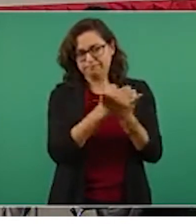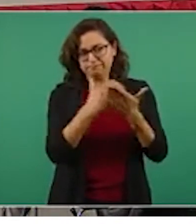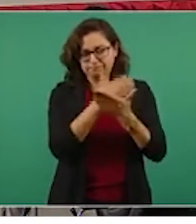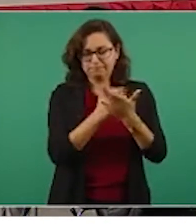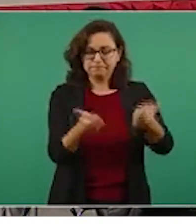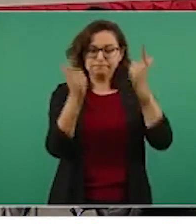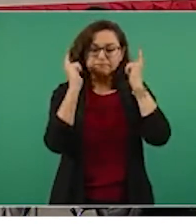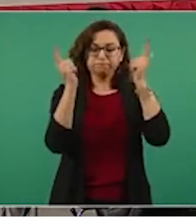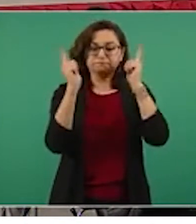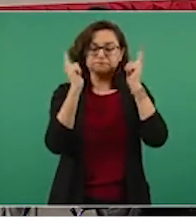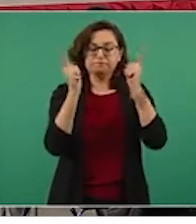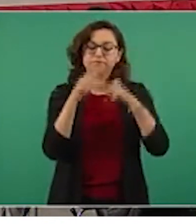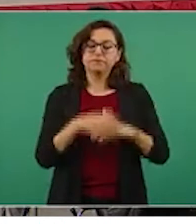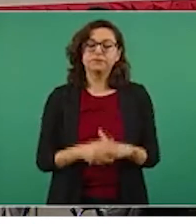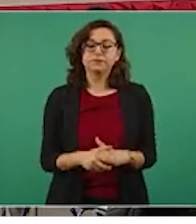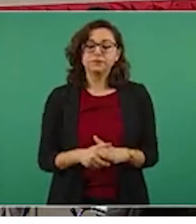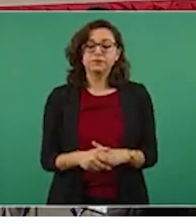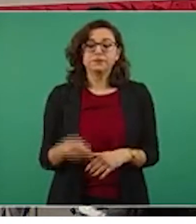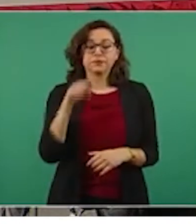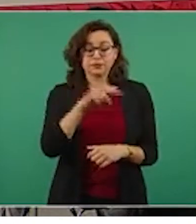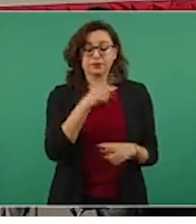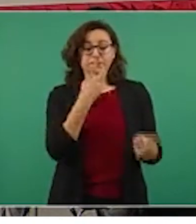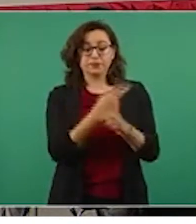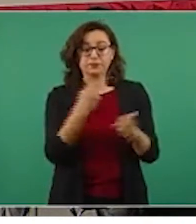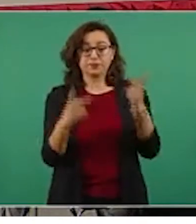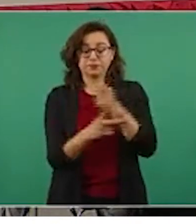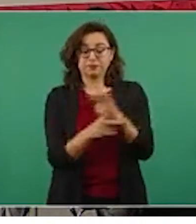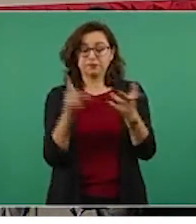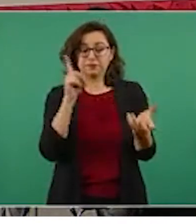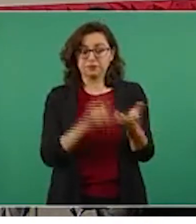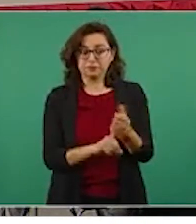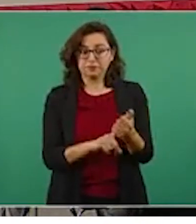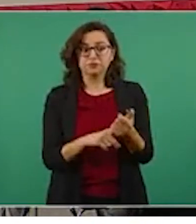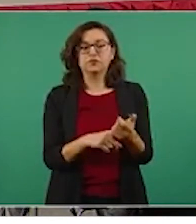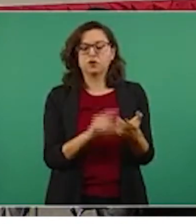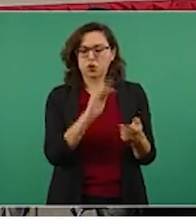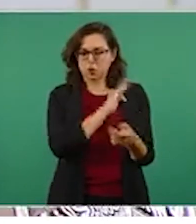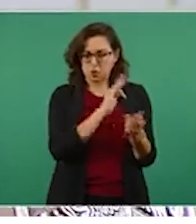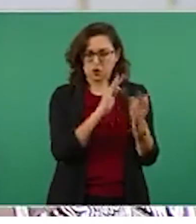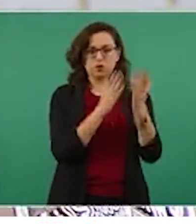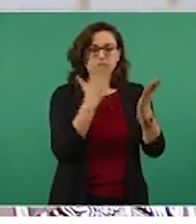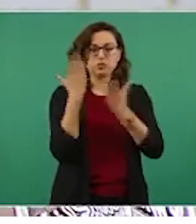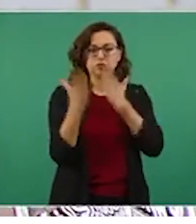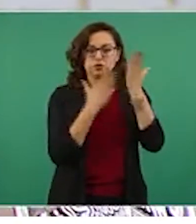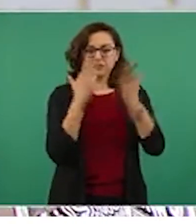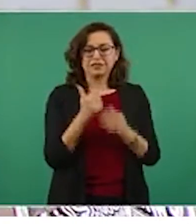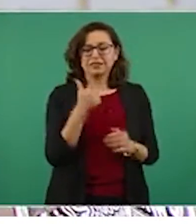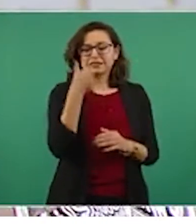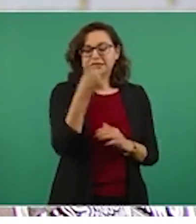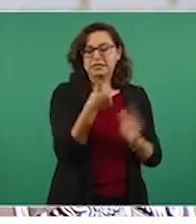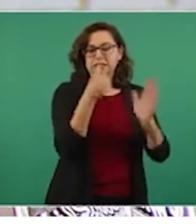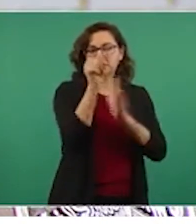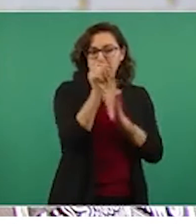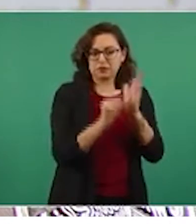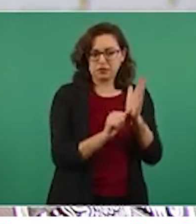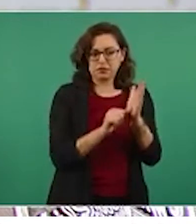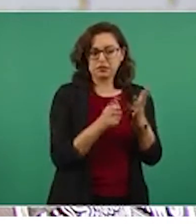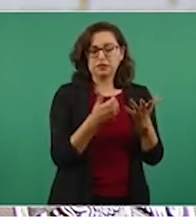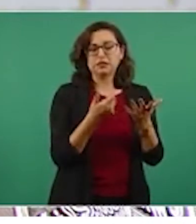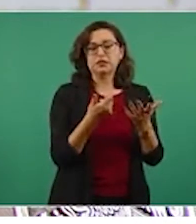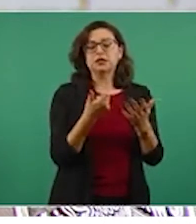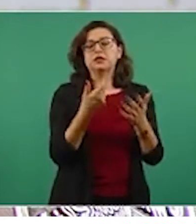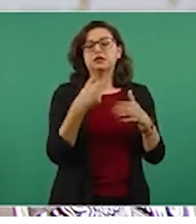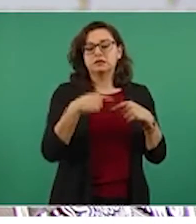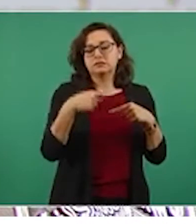tendrán la modalidad de ser estudios de tiempo completo, seis semestres, es decir, tres años,